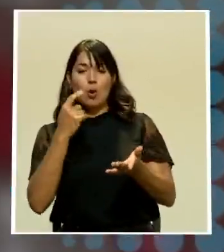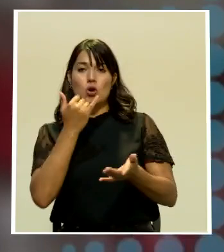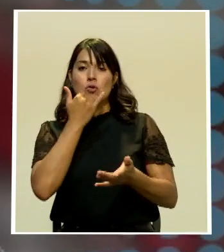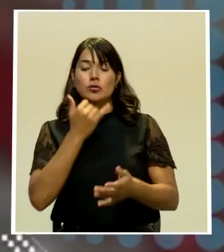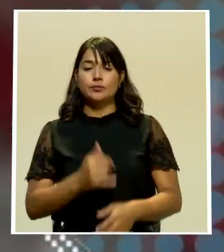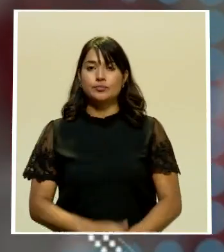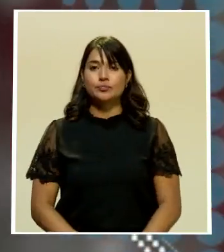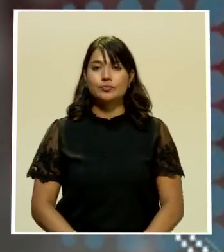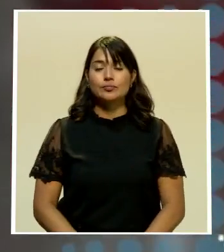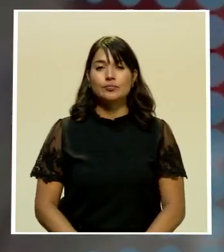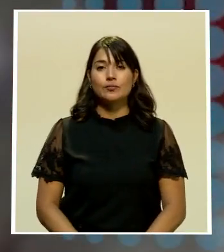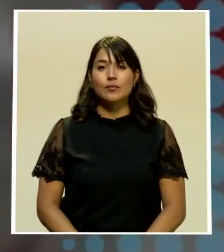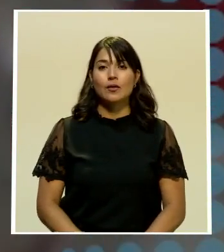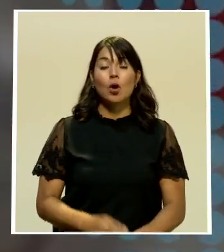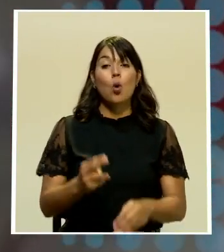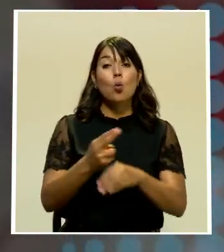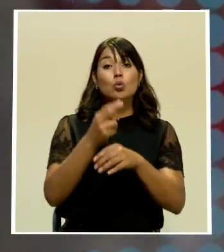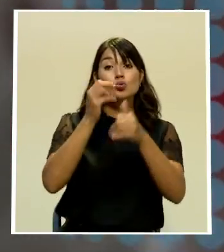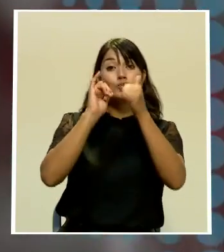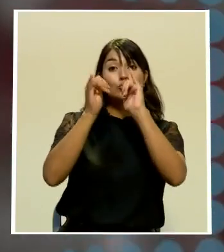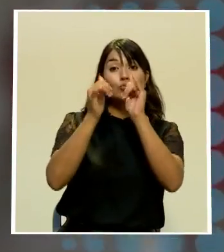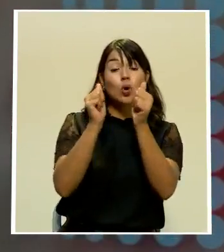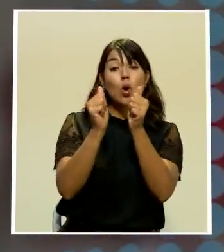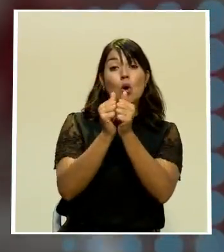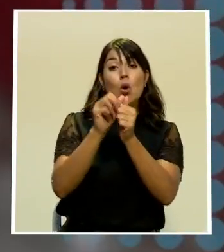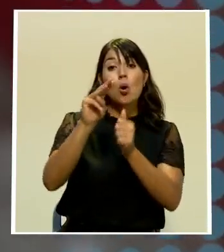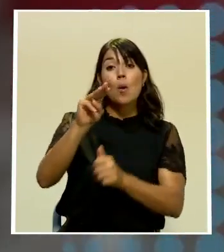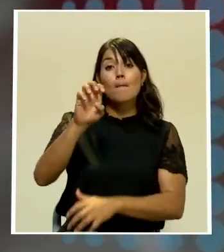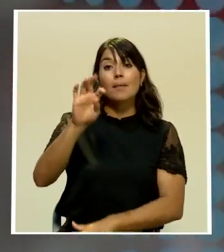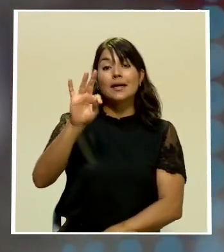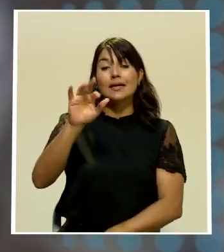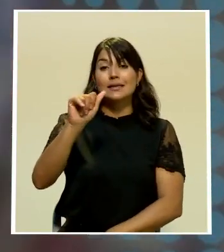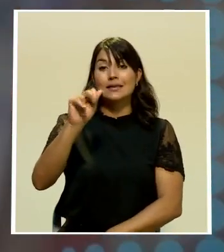Y el consumo de licor con metanol ya cobró.